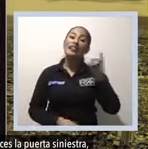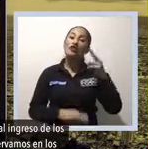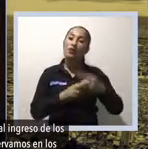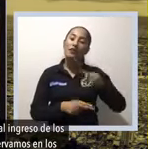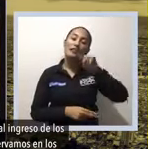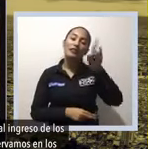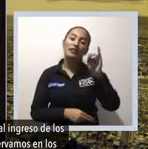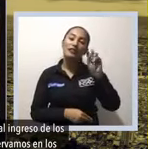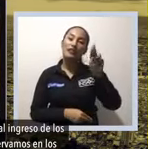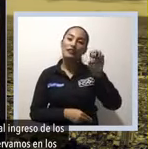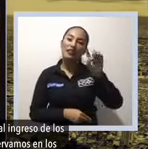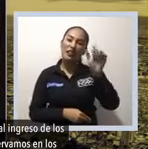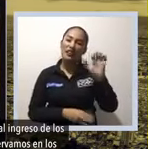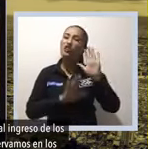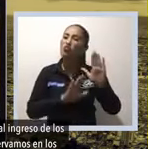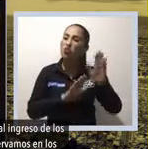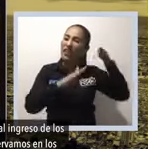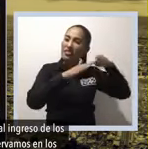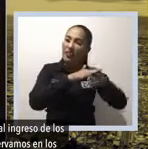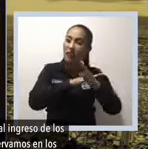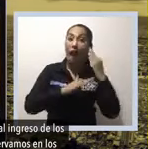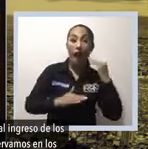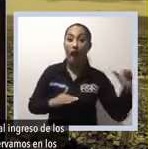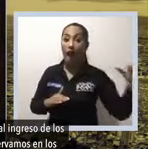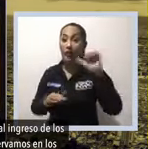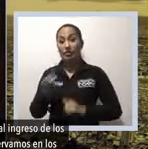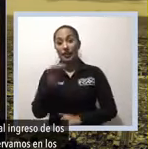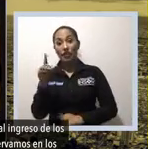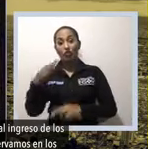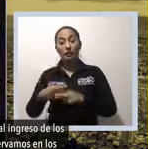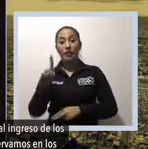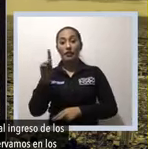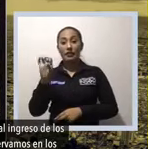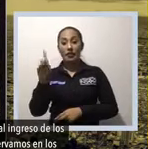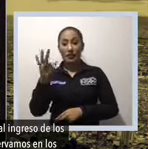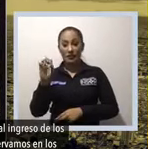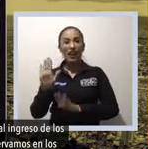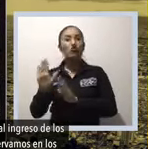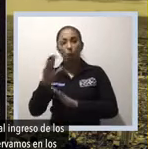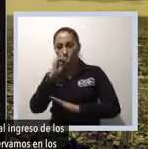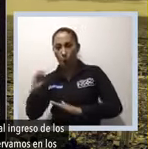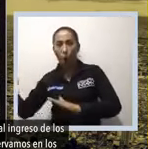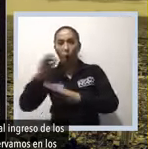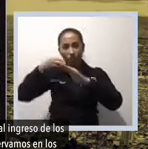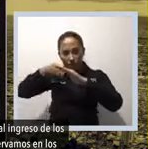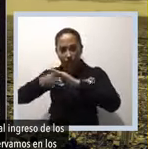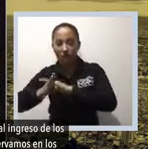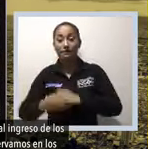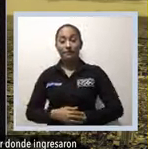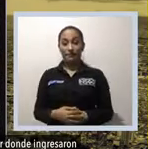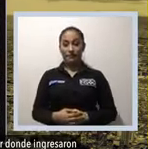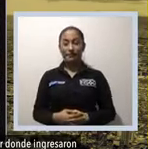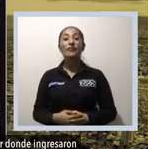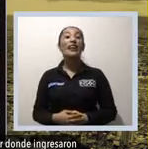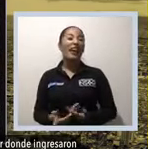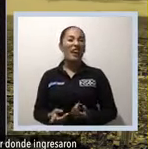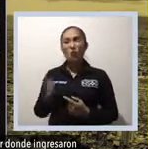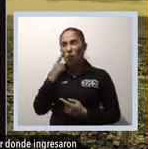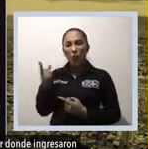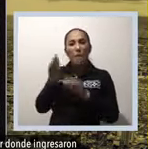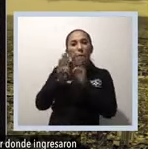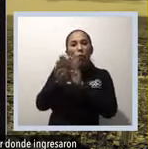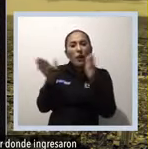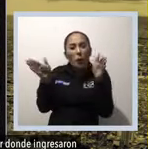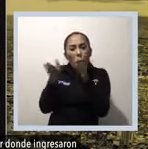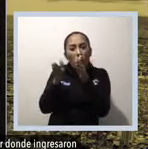derecha, llamada en ese entonces diestra, correspondía al ingreso de los hombres. Las dos puertas pequeñas que observamos en los costados, muy probablemente fueron